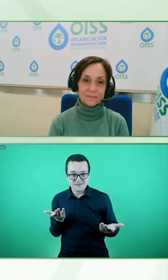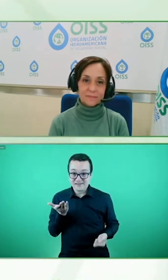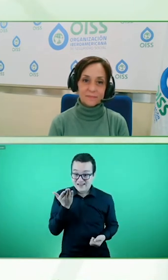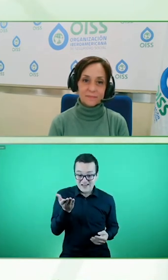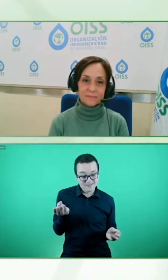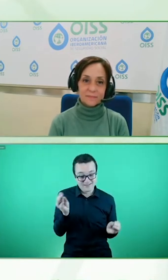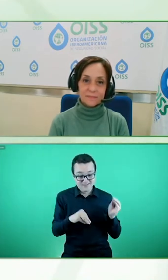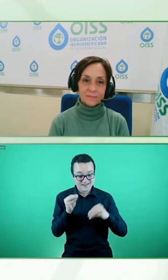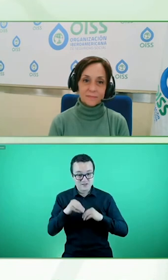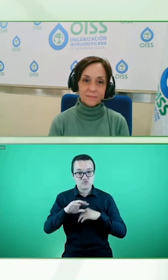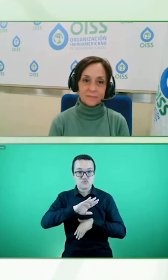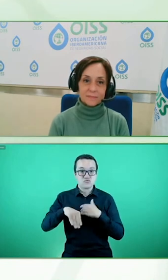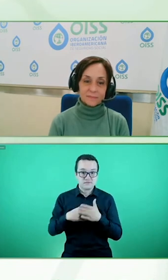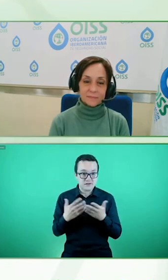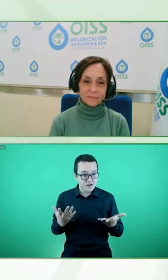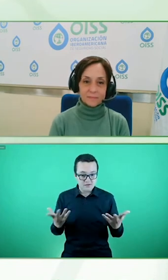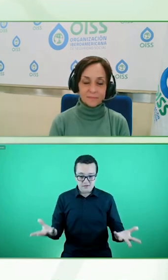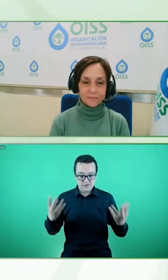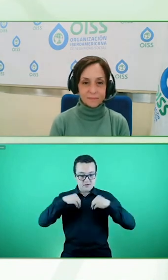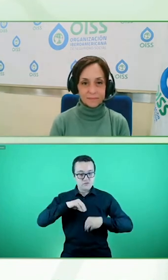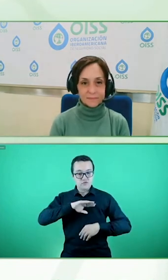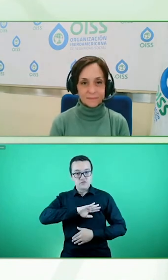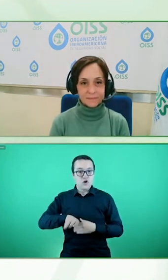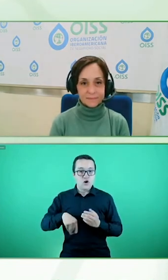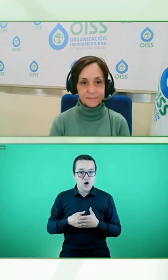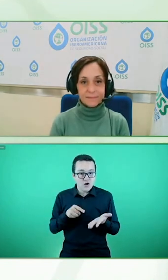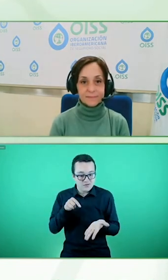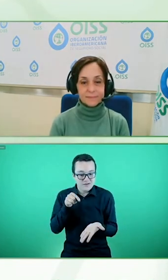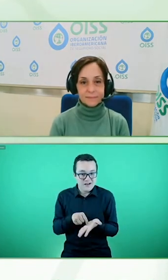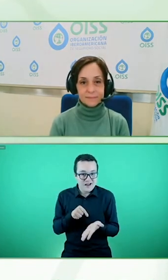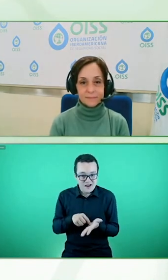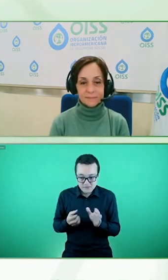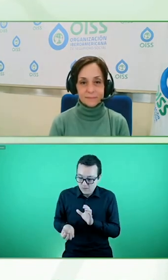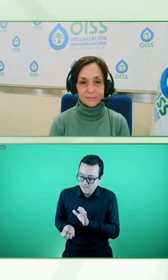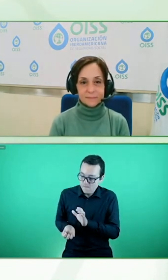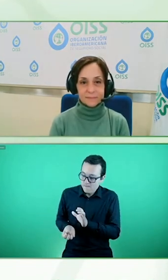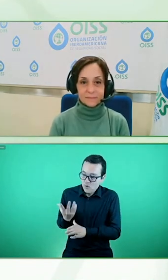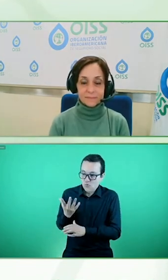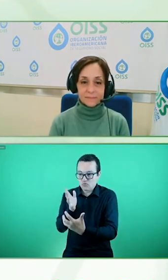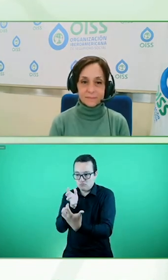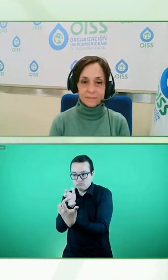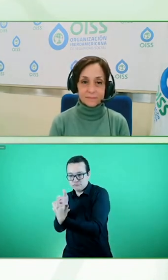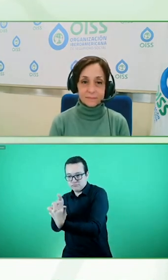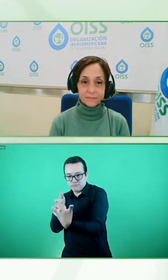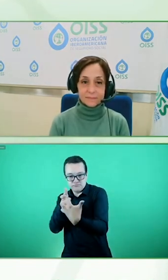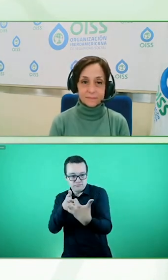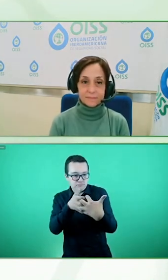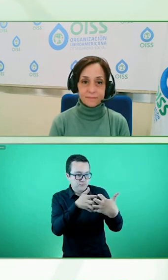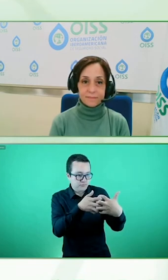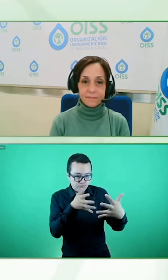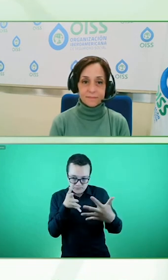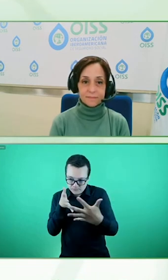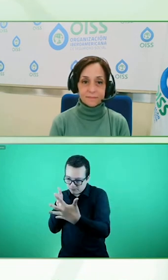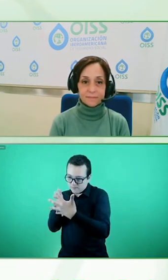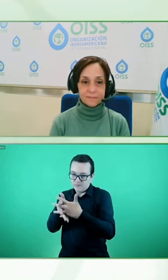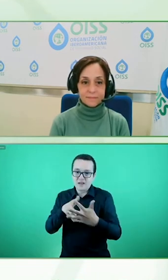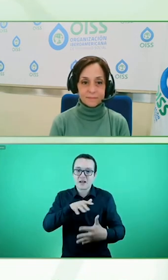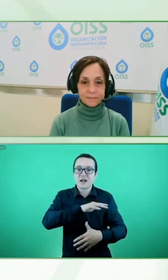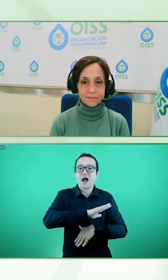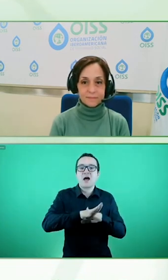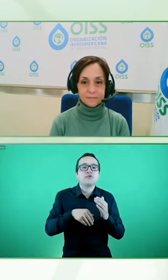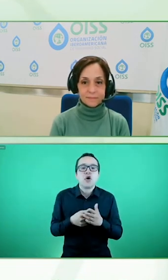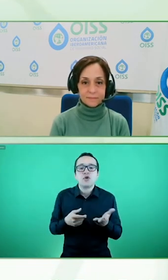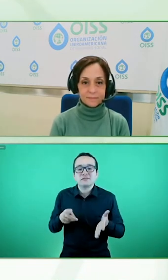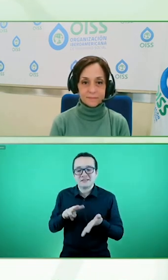pensando en ese producto mínimo que beneficia a todos. Es decir, no hacer un diseño solo de máximos, sino también pensar en un diseño de mínimos